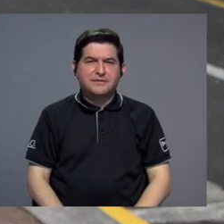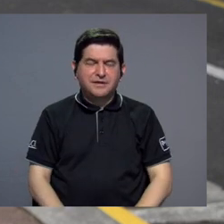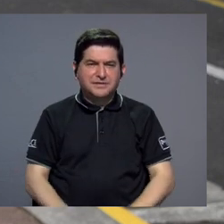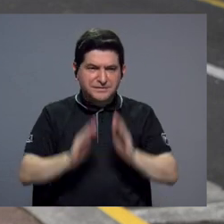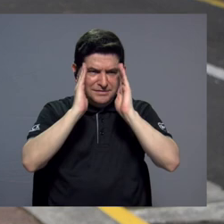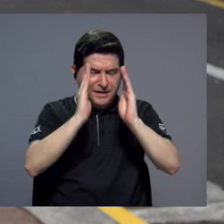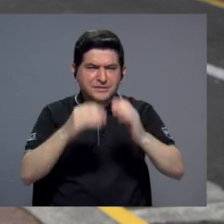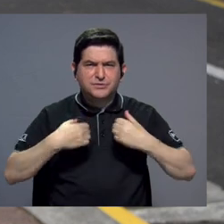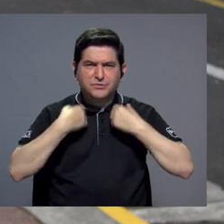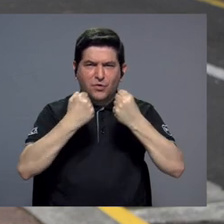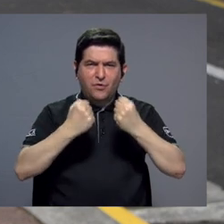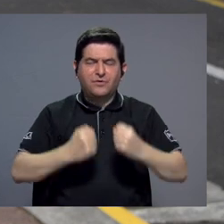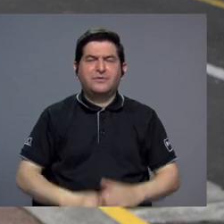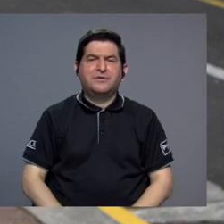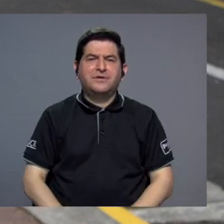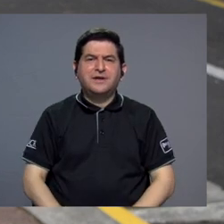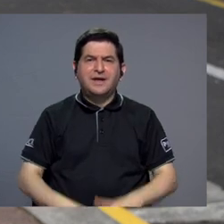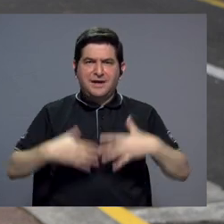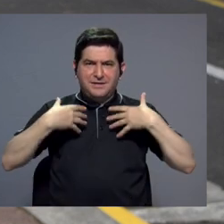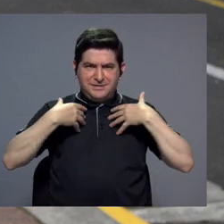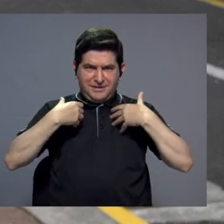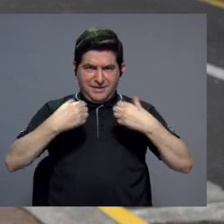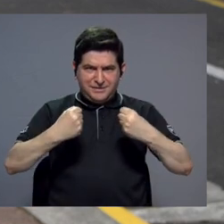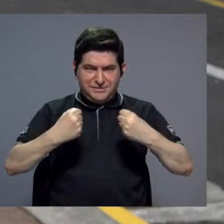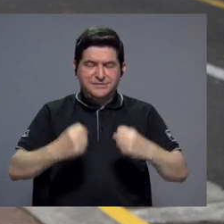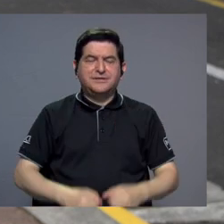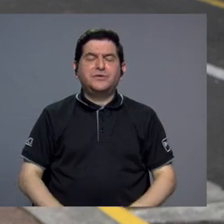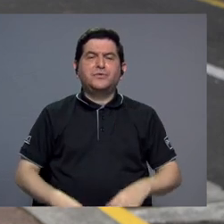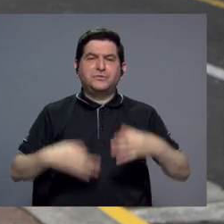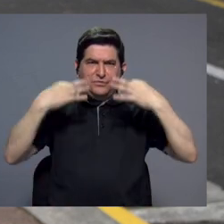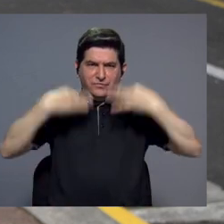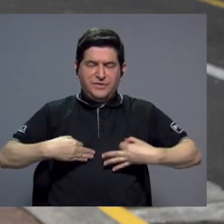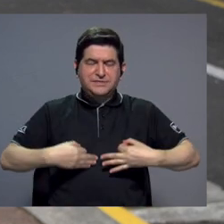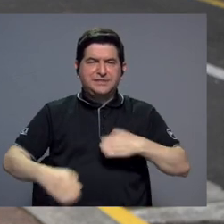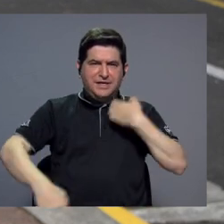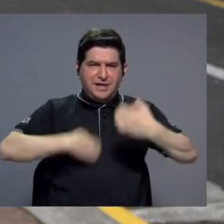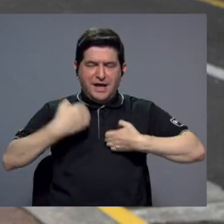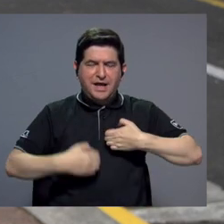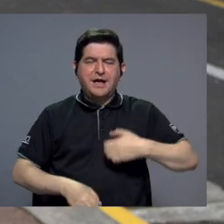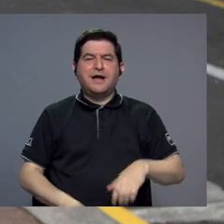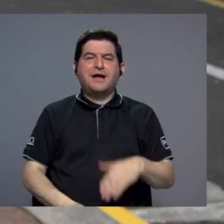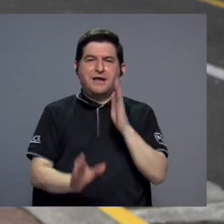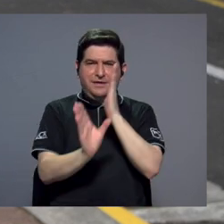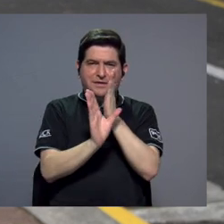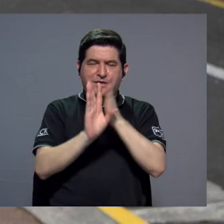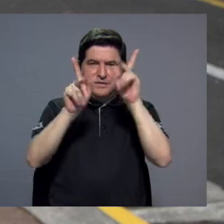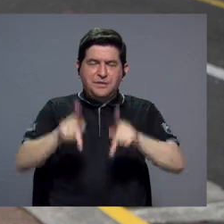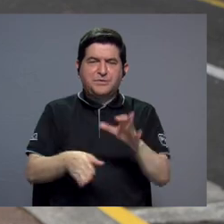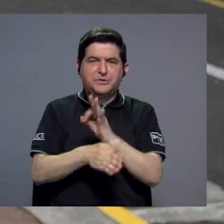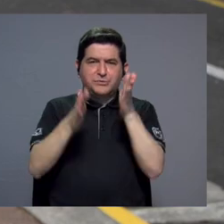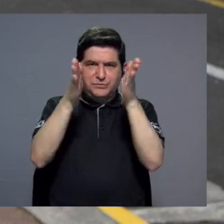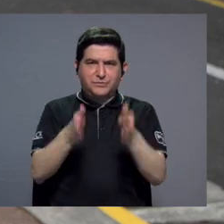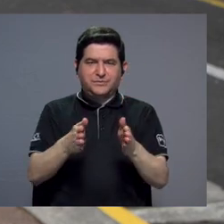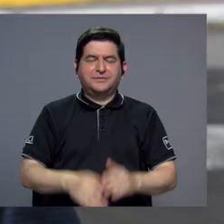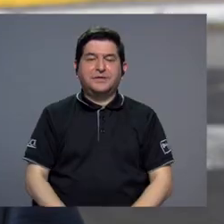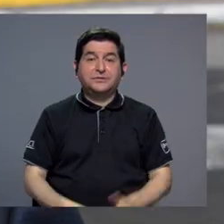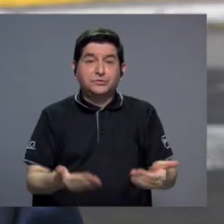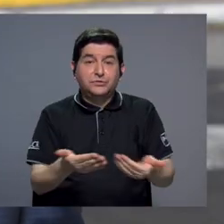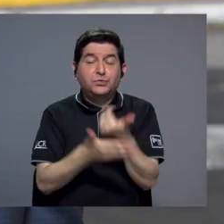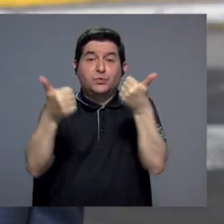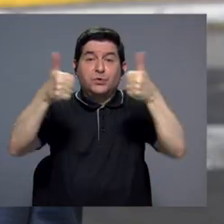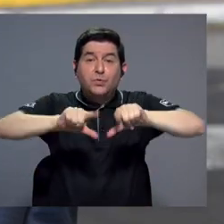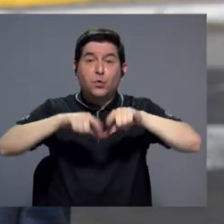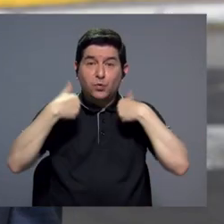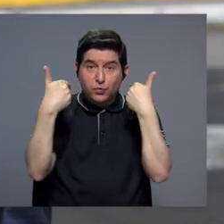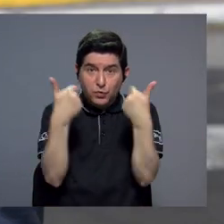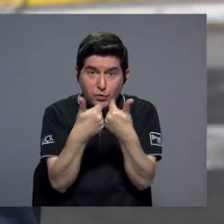se encargan de fortalecer la atención de la salud física, emocional y psicológica de las personas funcionarias. Esta